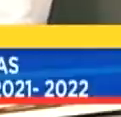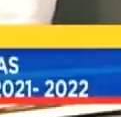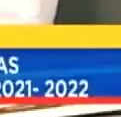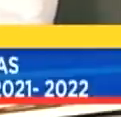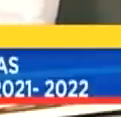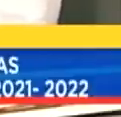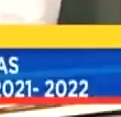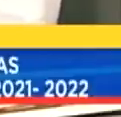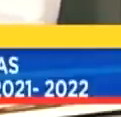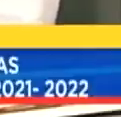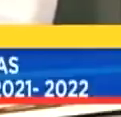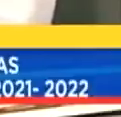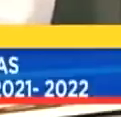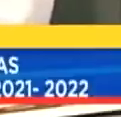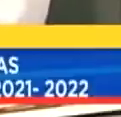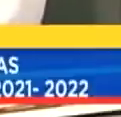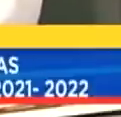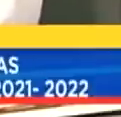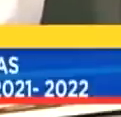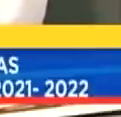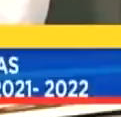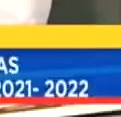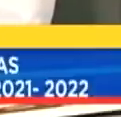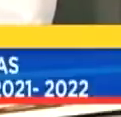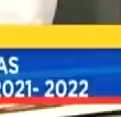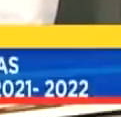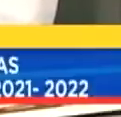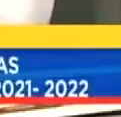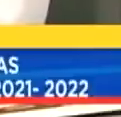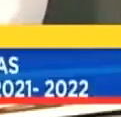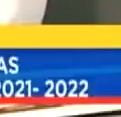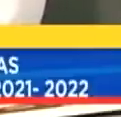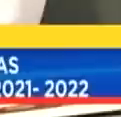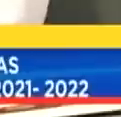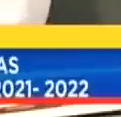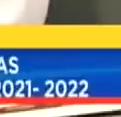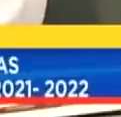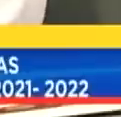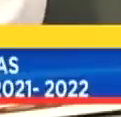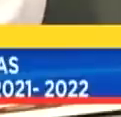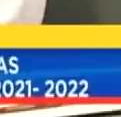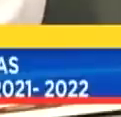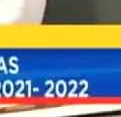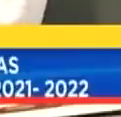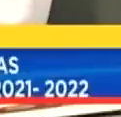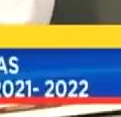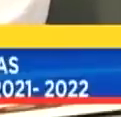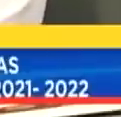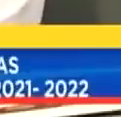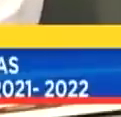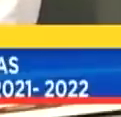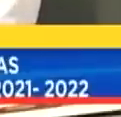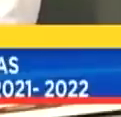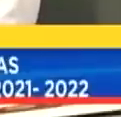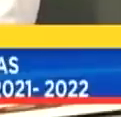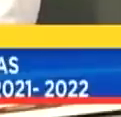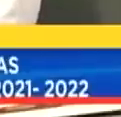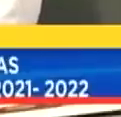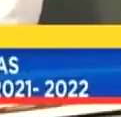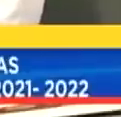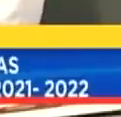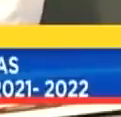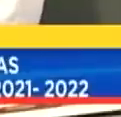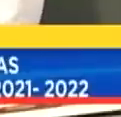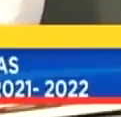La Oportunidad En Igual Condición Para Nuestros Niños Nuestras Niñas Y Nuestros Jóvenes Ha Sido La